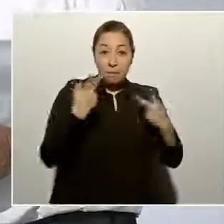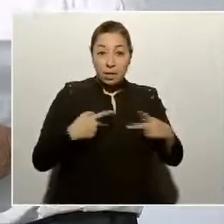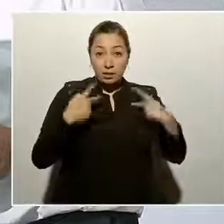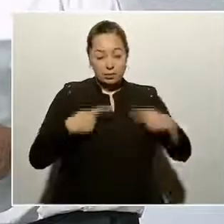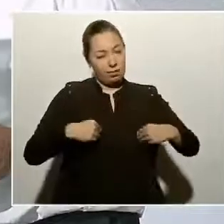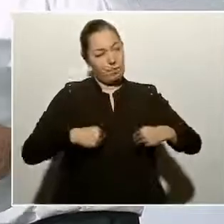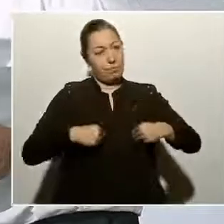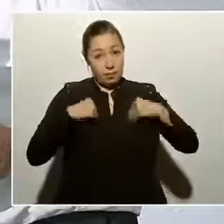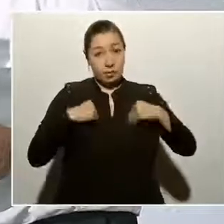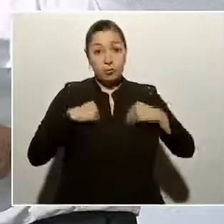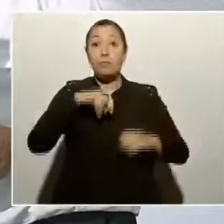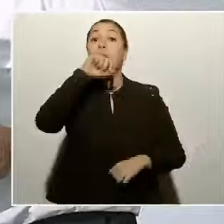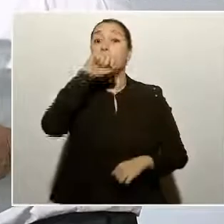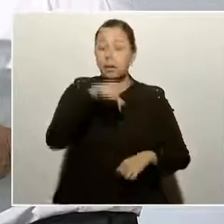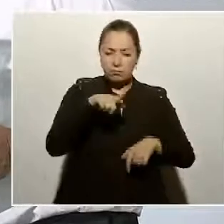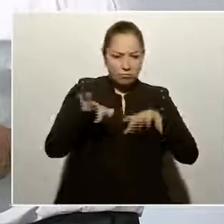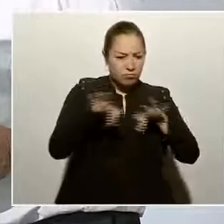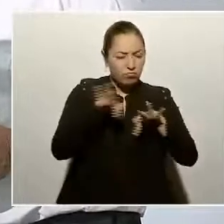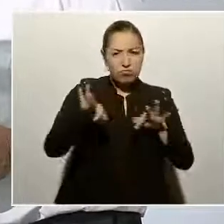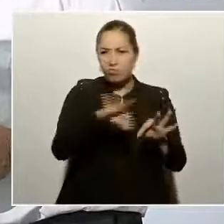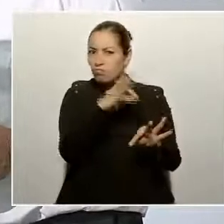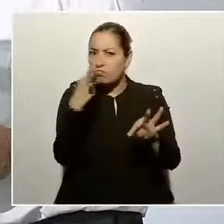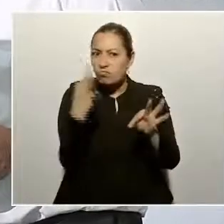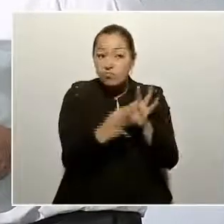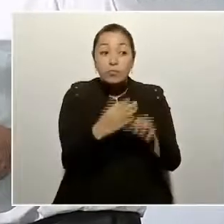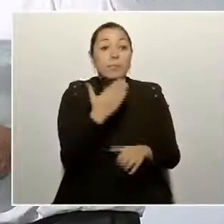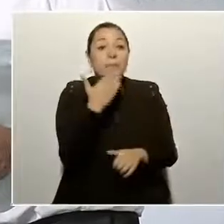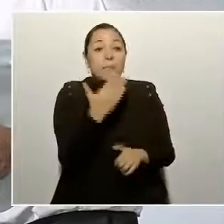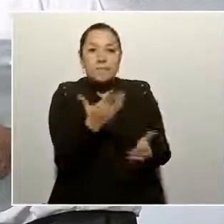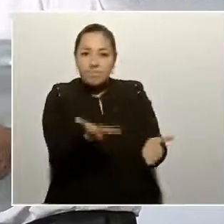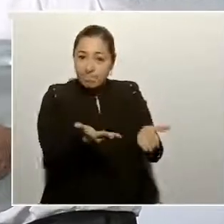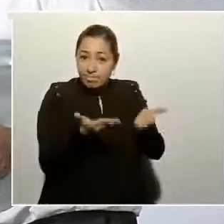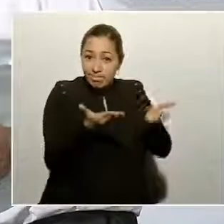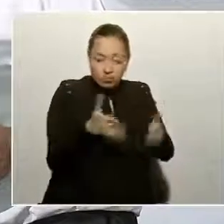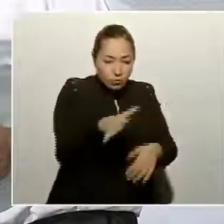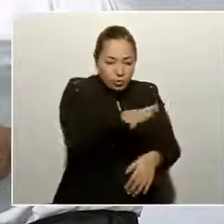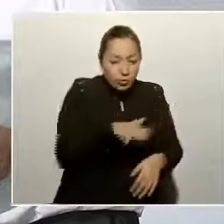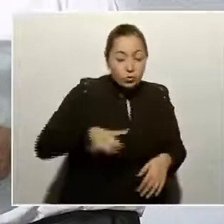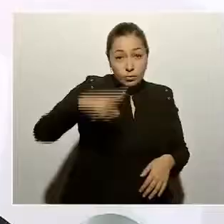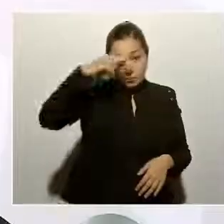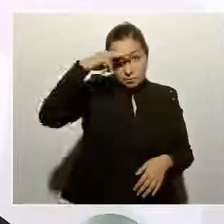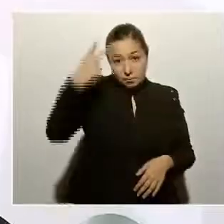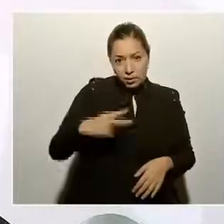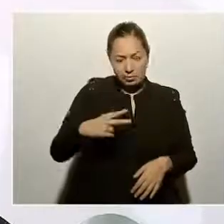del pueblo de México, que haya bienestar.